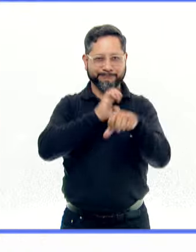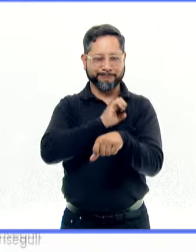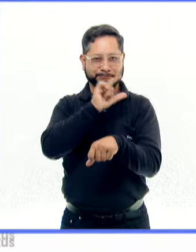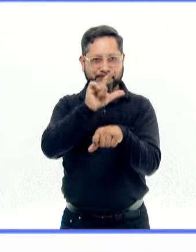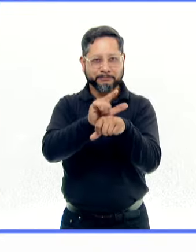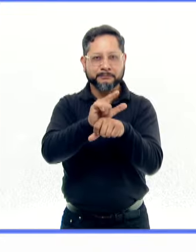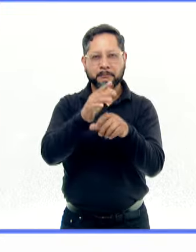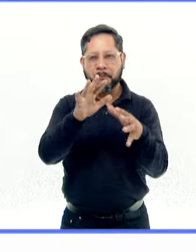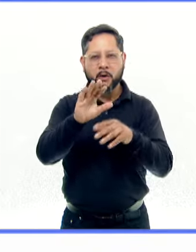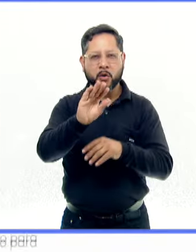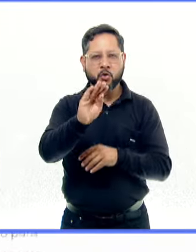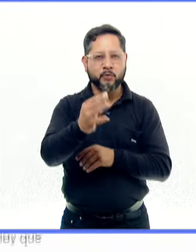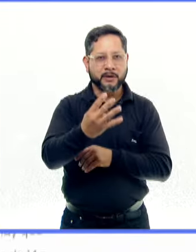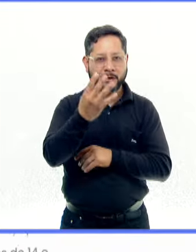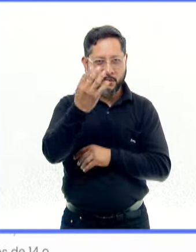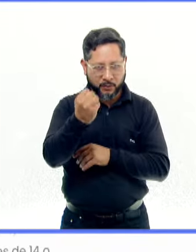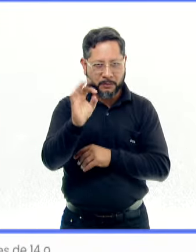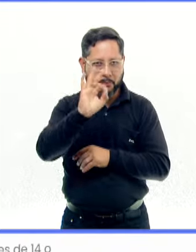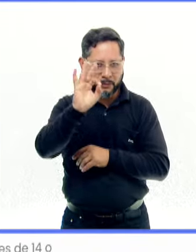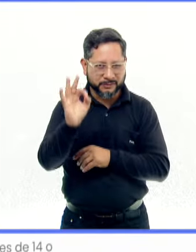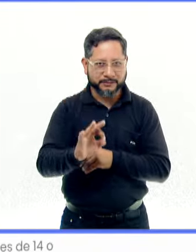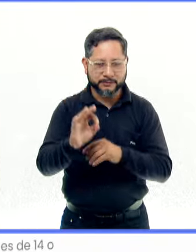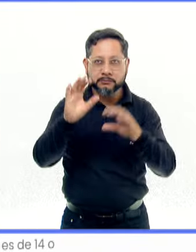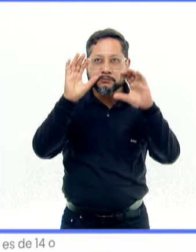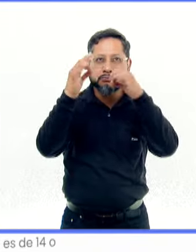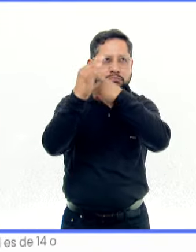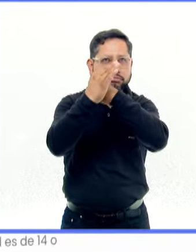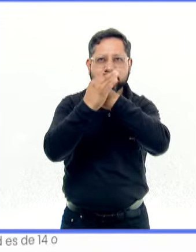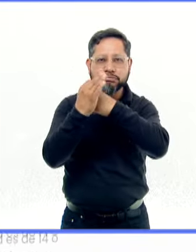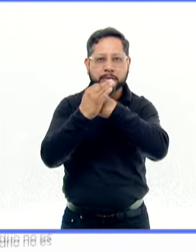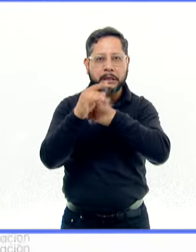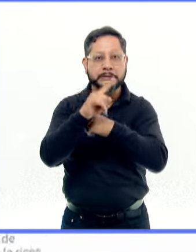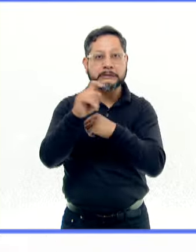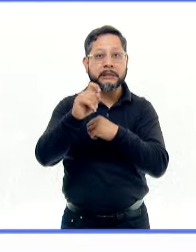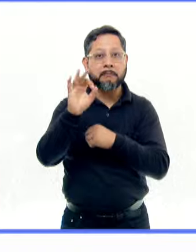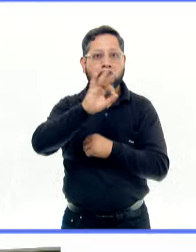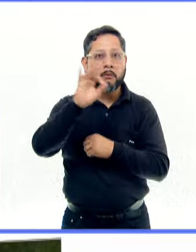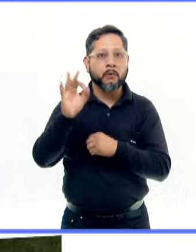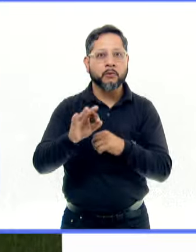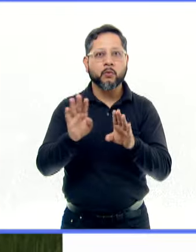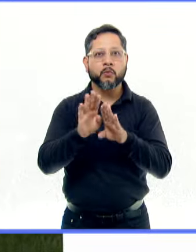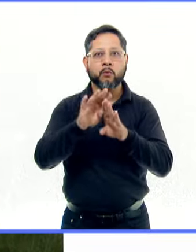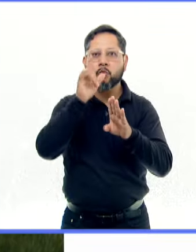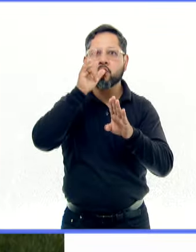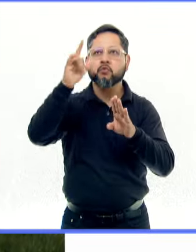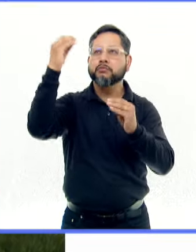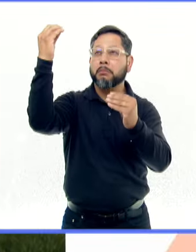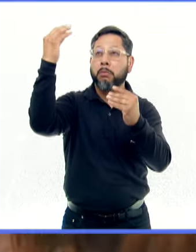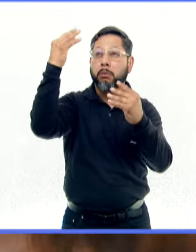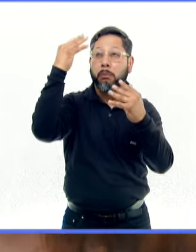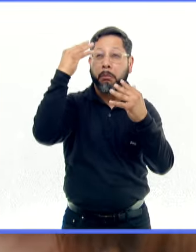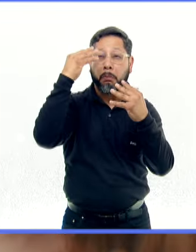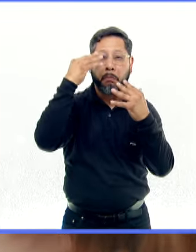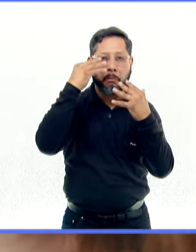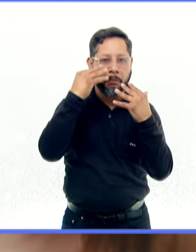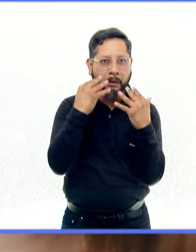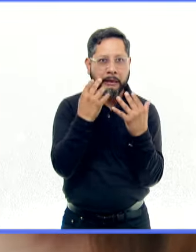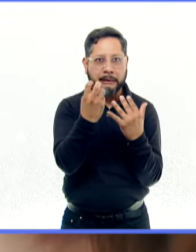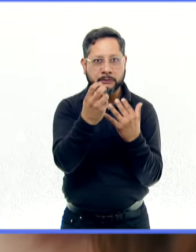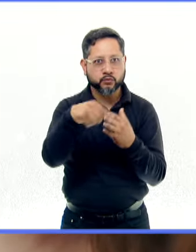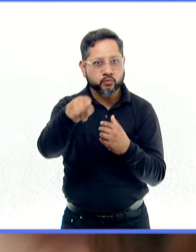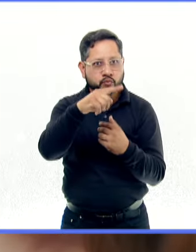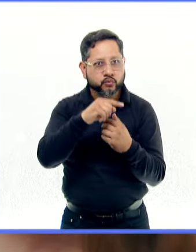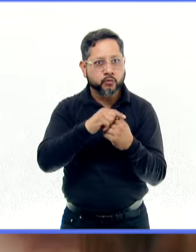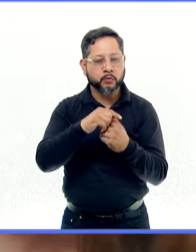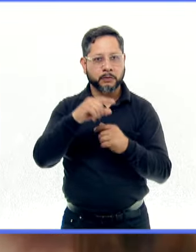hasta un 99.9% y un 100% de la luz ultravioleta e infrarroja. No se te